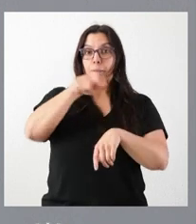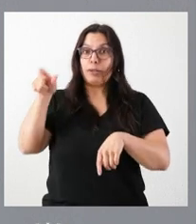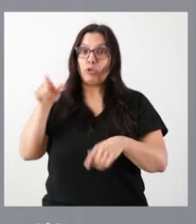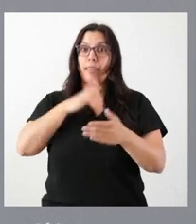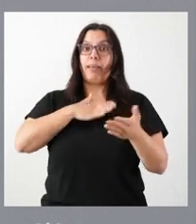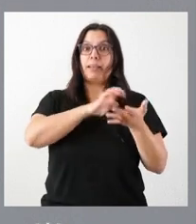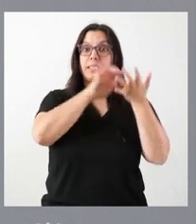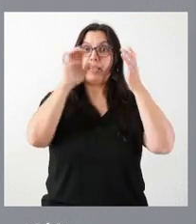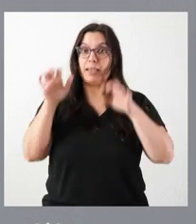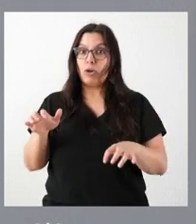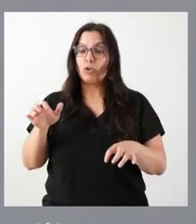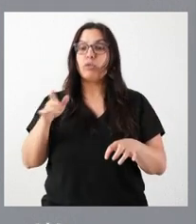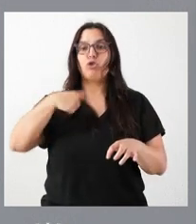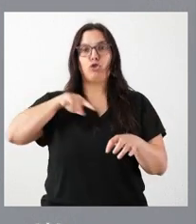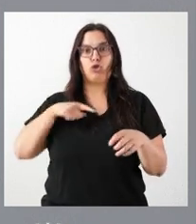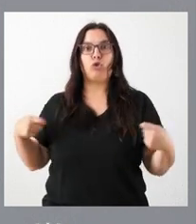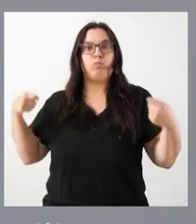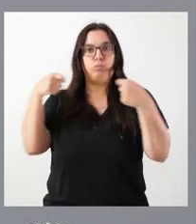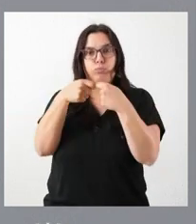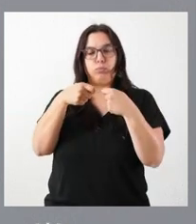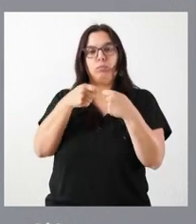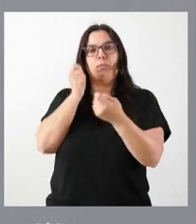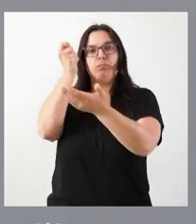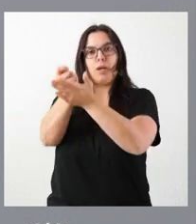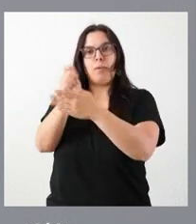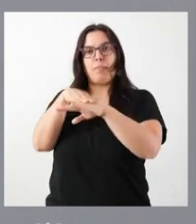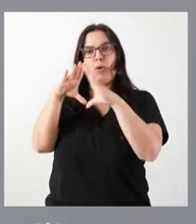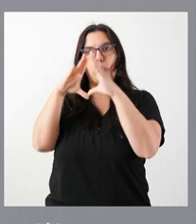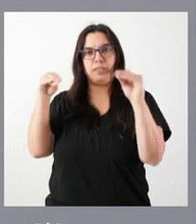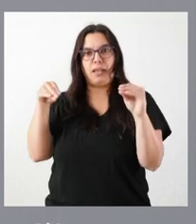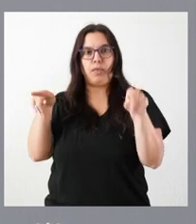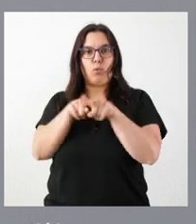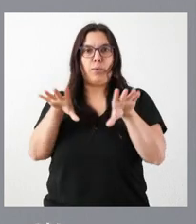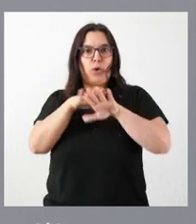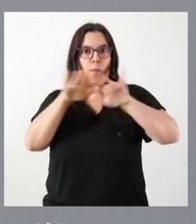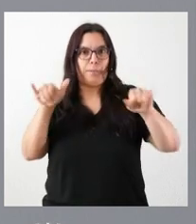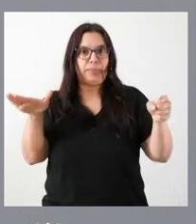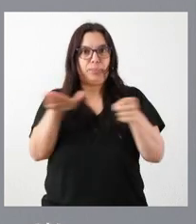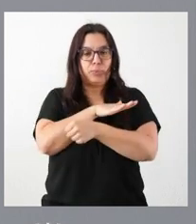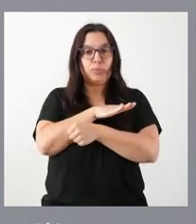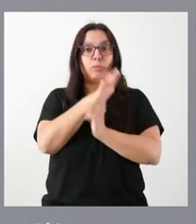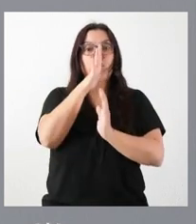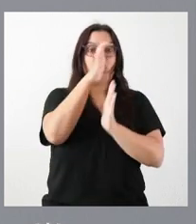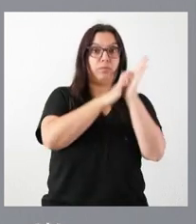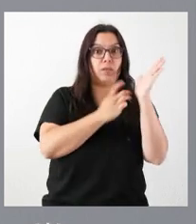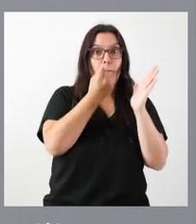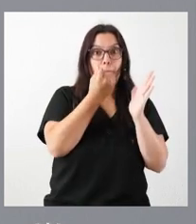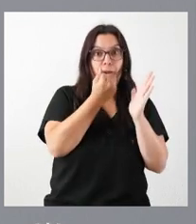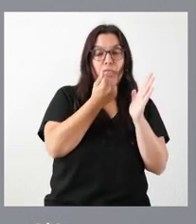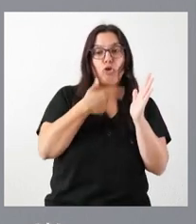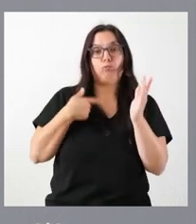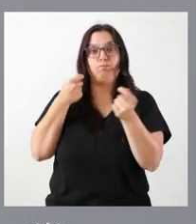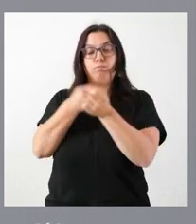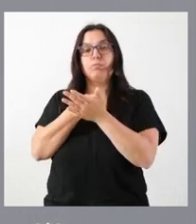Castilla y León y que nosotros aportaremos a las universidades públicas de la comunidad autónoma como consecuencia de esta rebaja en los precios públicos o de las tasas